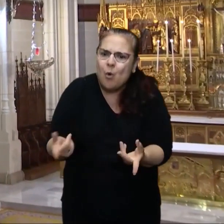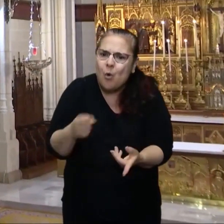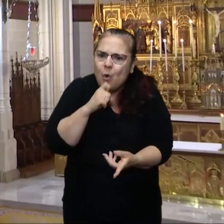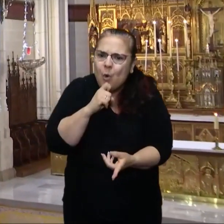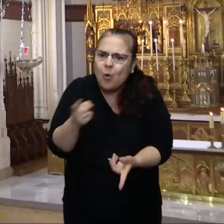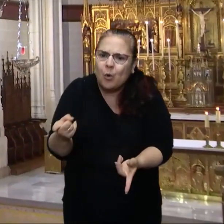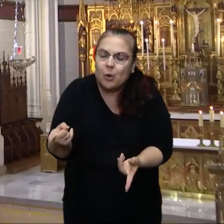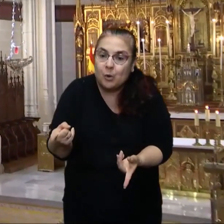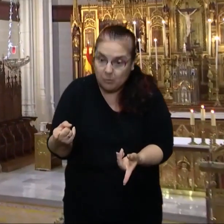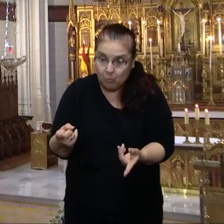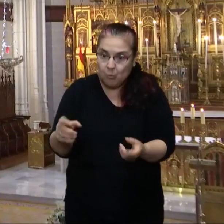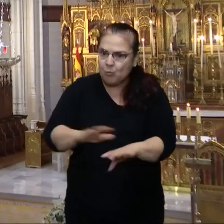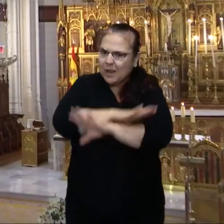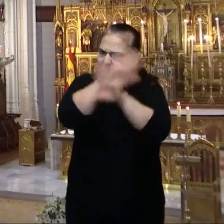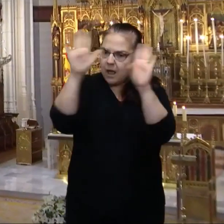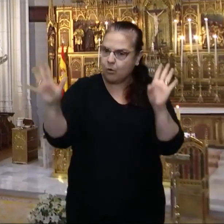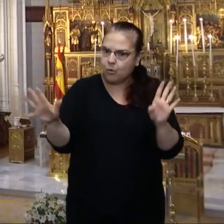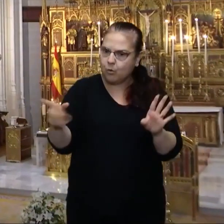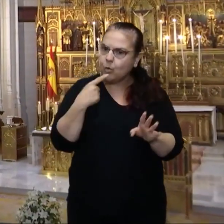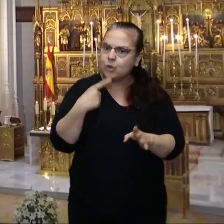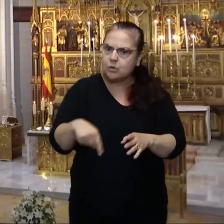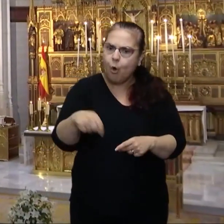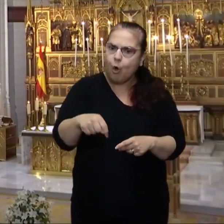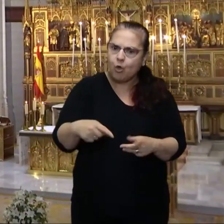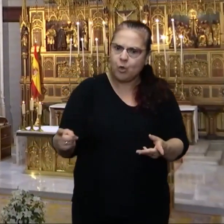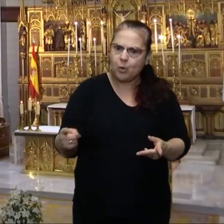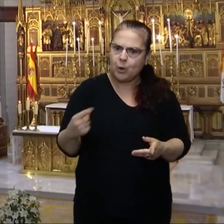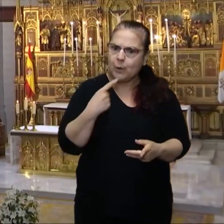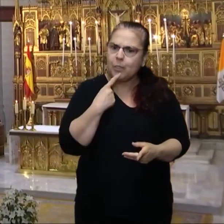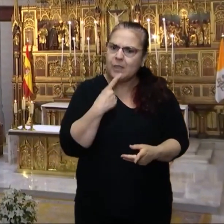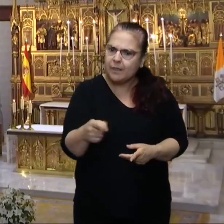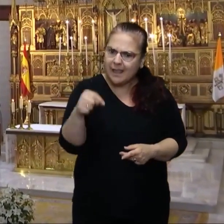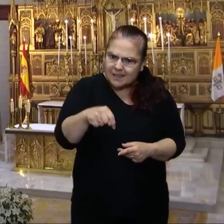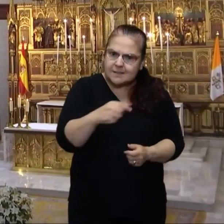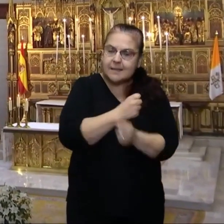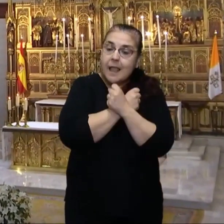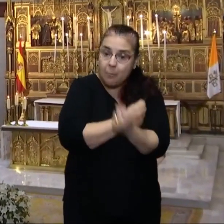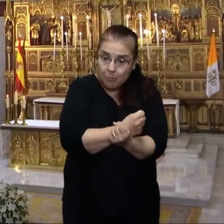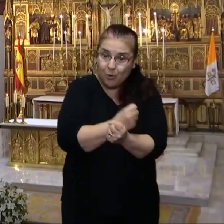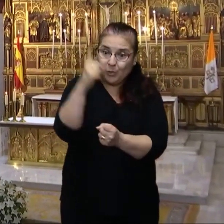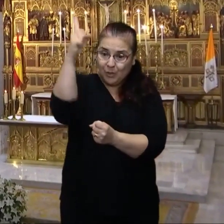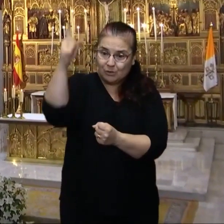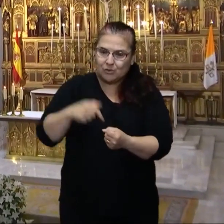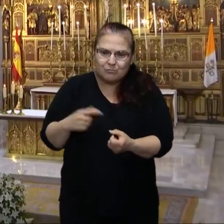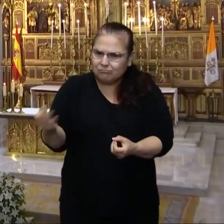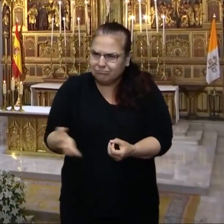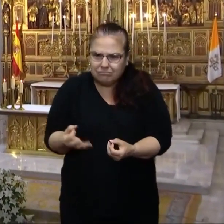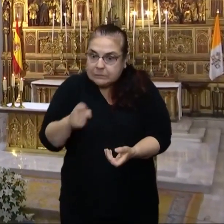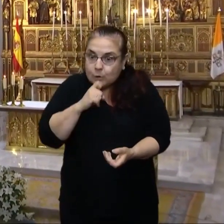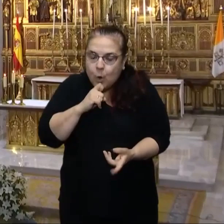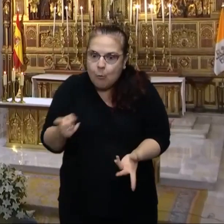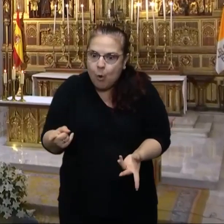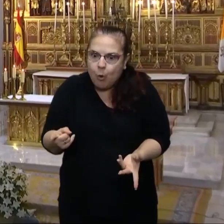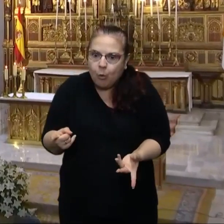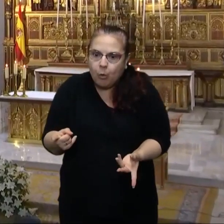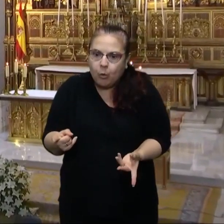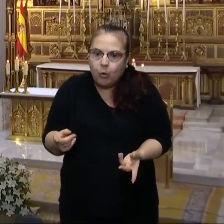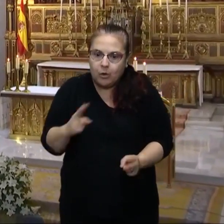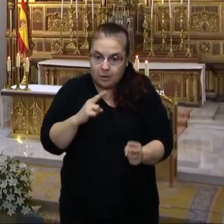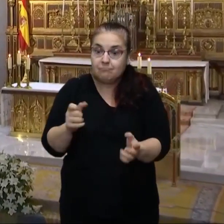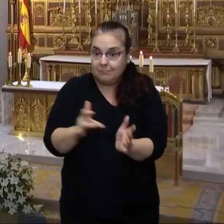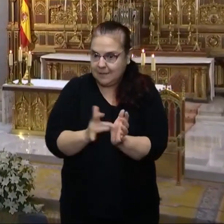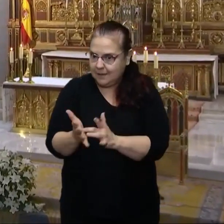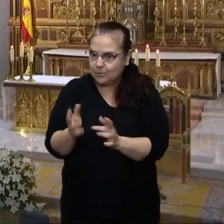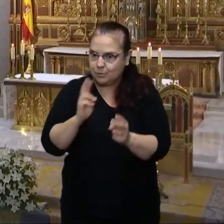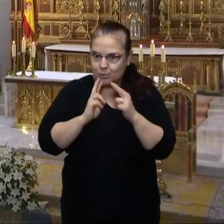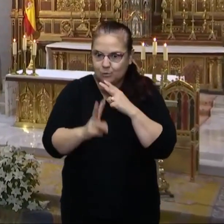porque nos lo ha dicho hoy, cuál es este amor de Dios. Jesús, Jesús nos lo ha respondido, si